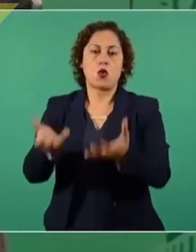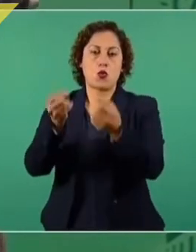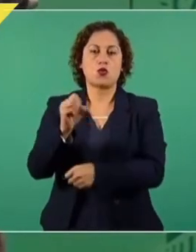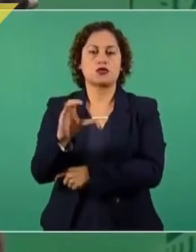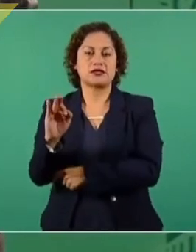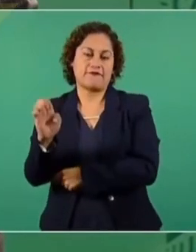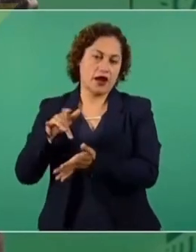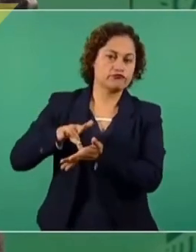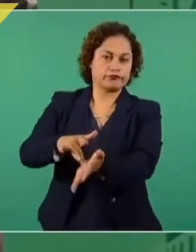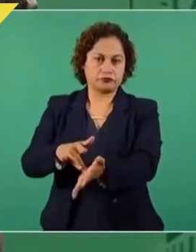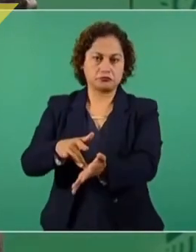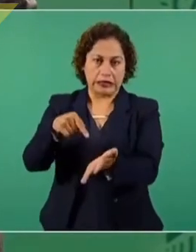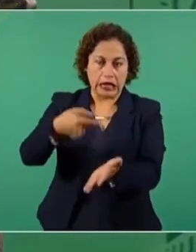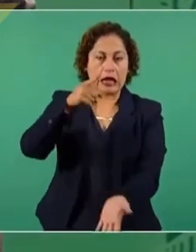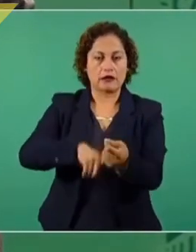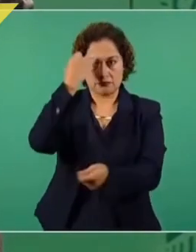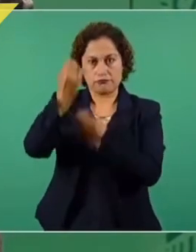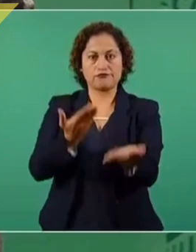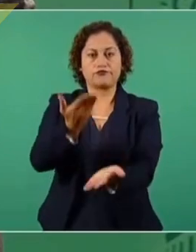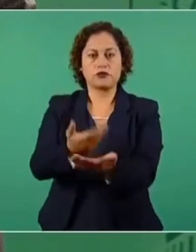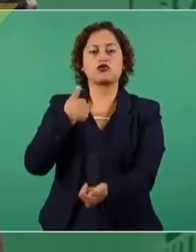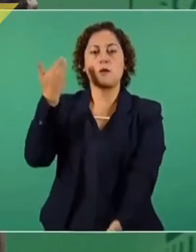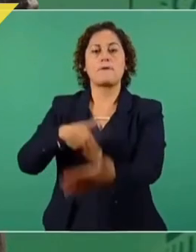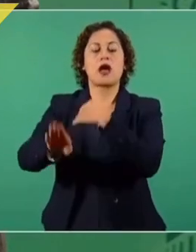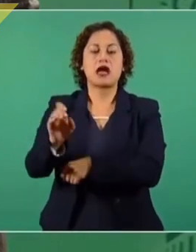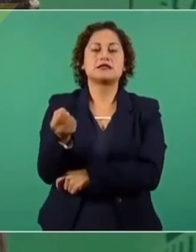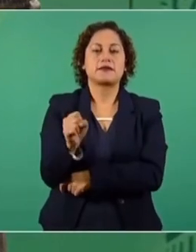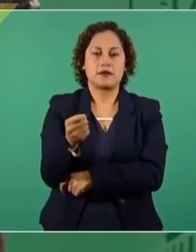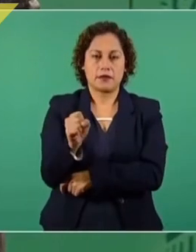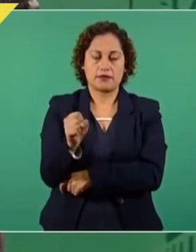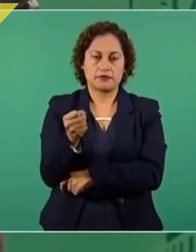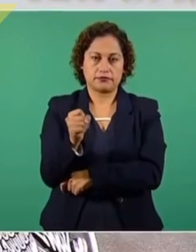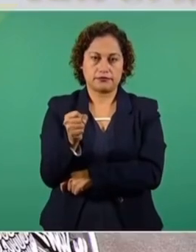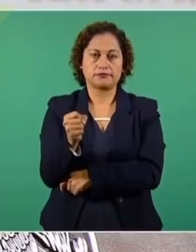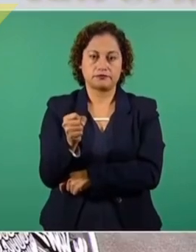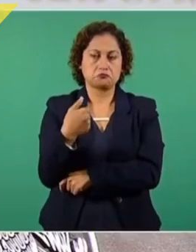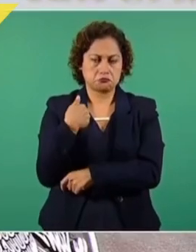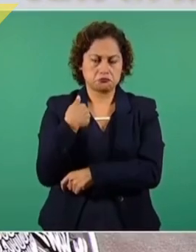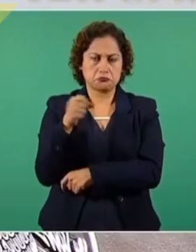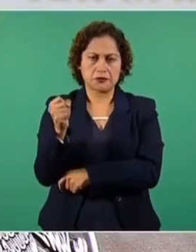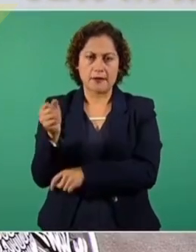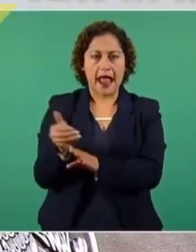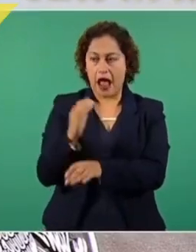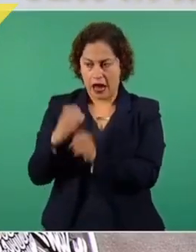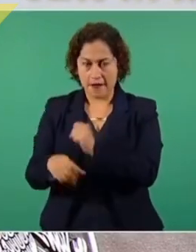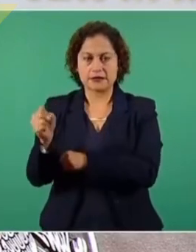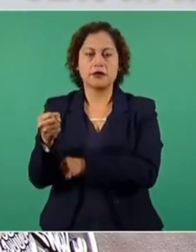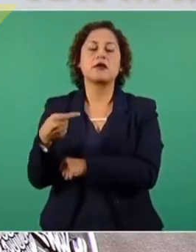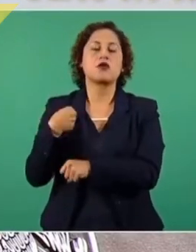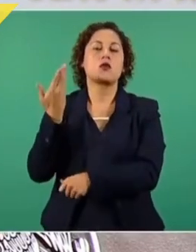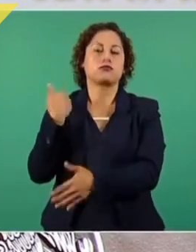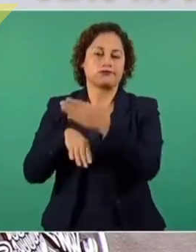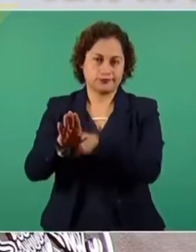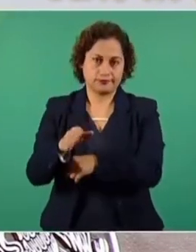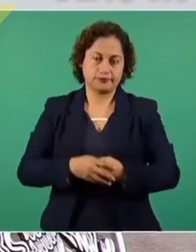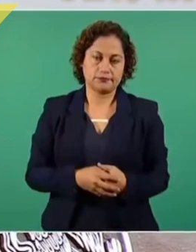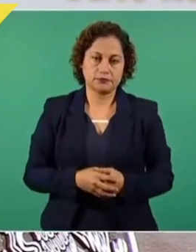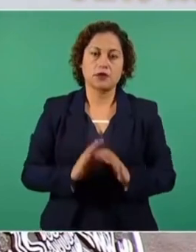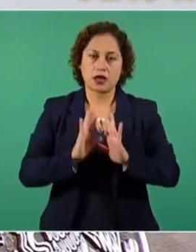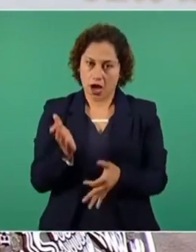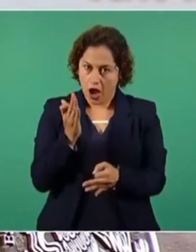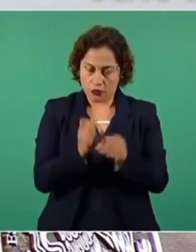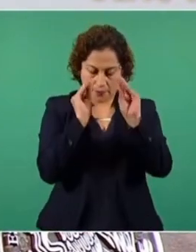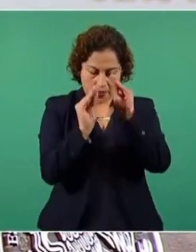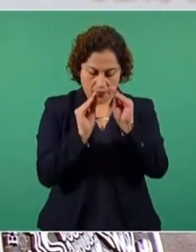Electricidad, la voy a enviar en este mes, antes de que concluya este mes, voy a enviar la iniciativa. Ya se está trabajando,